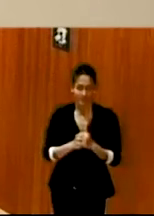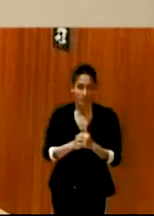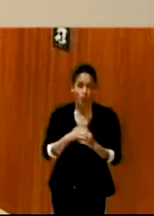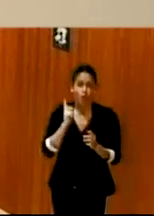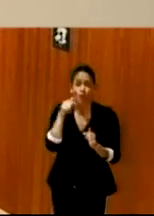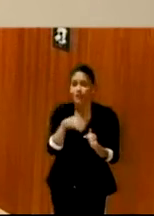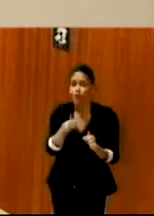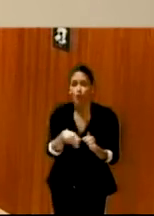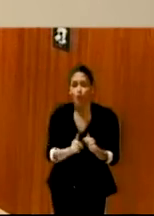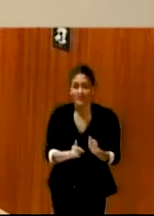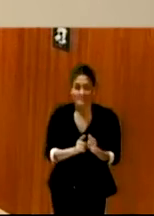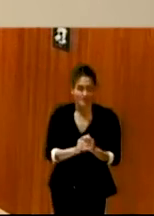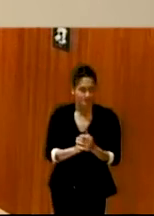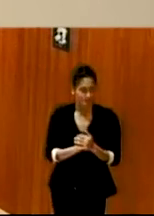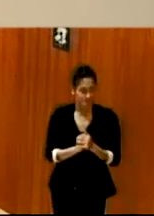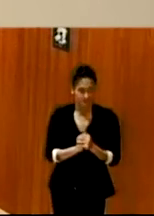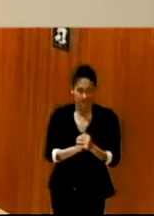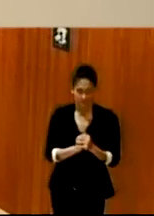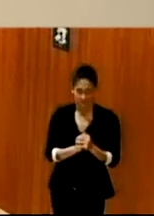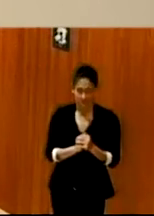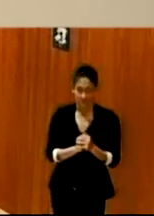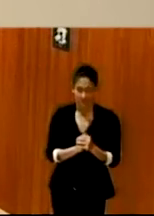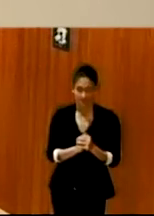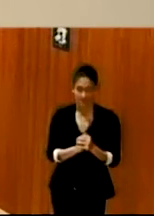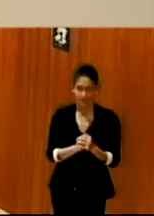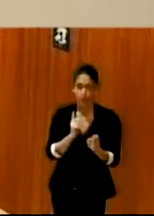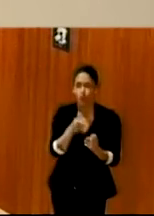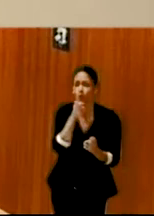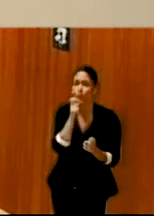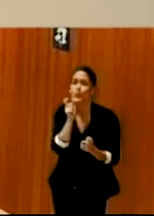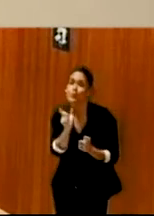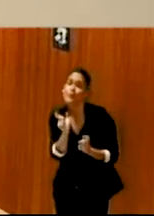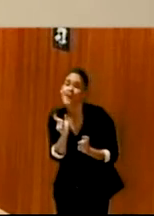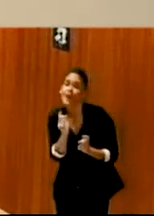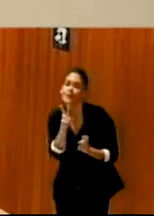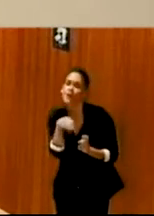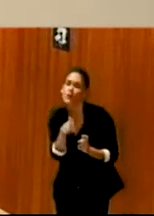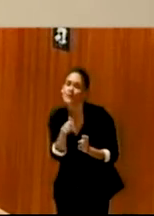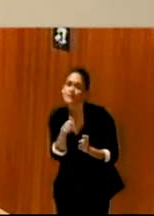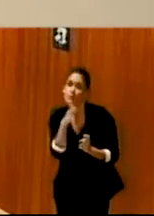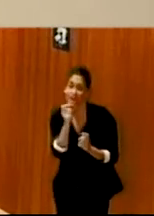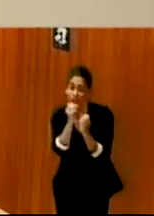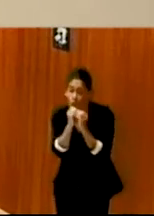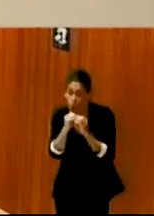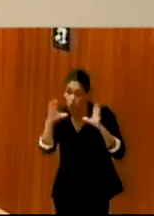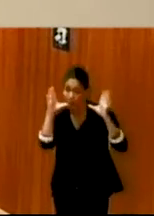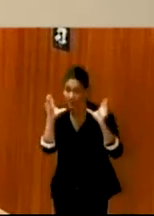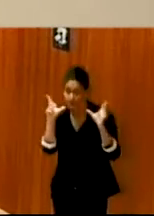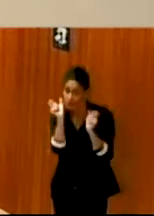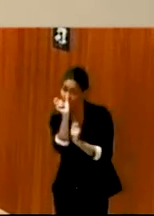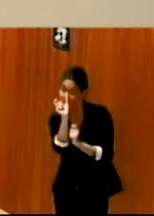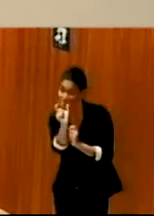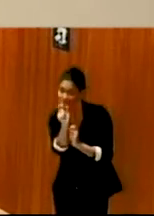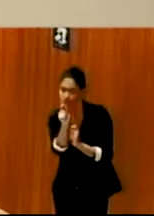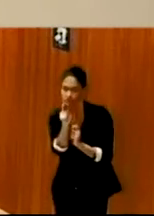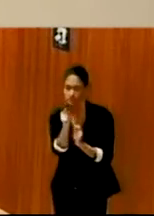palabra. Es tan grande el concepto que como habéis